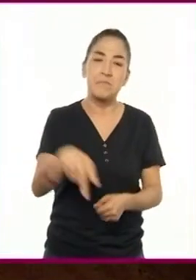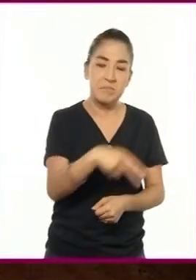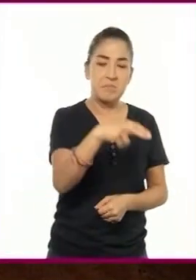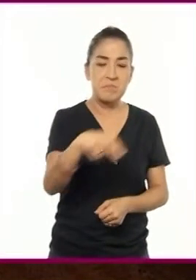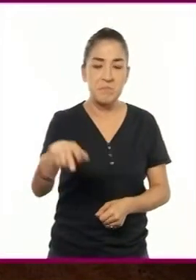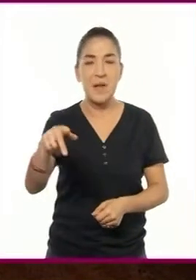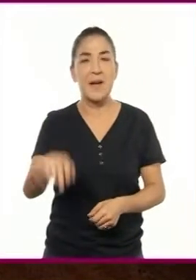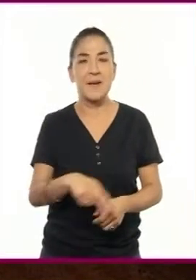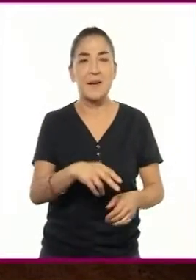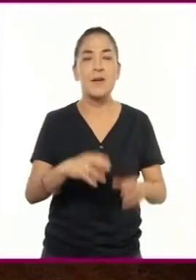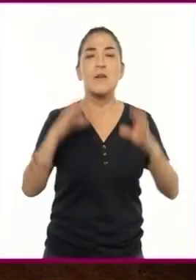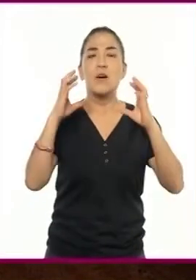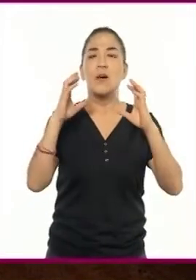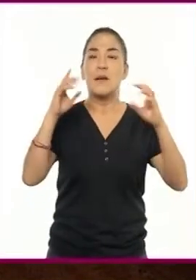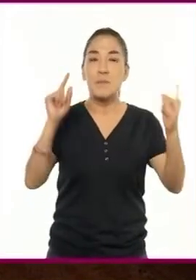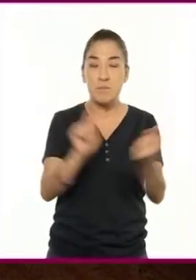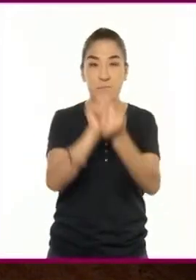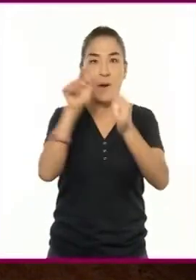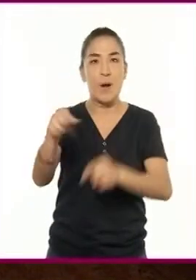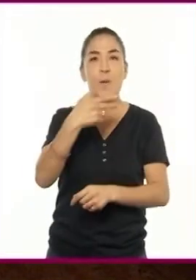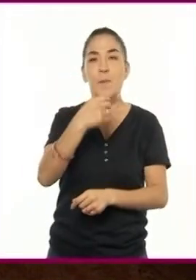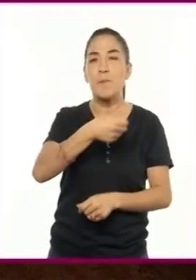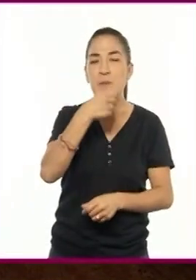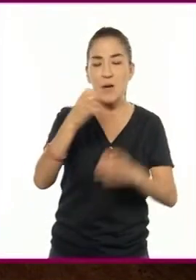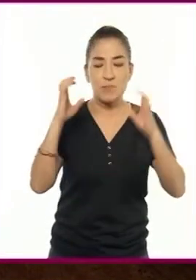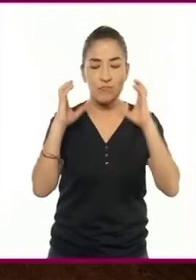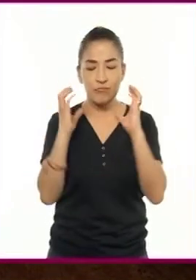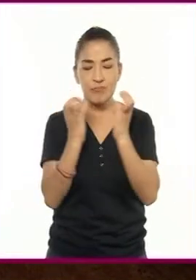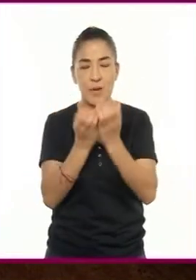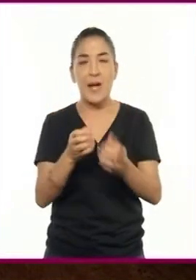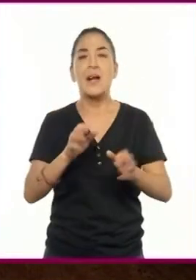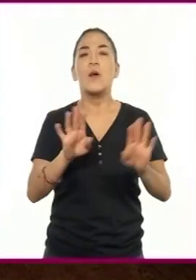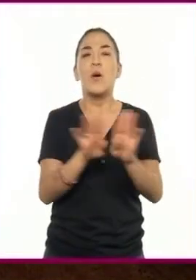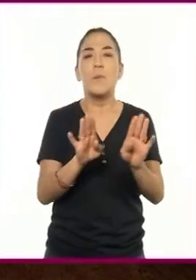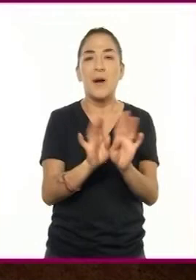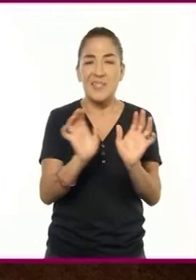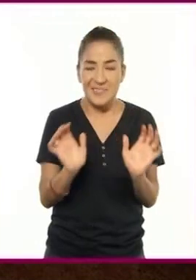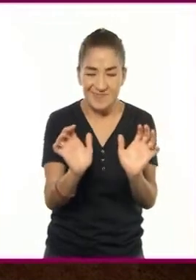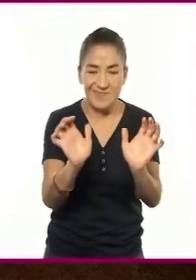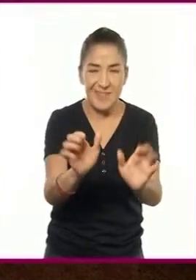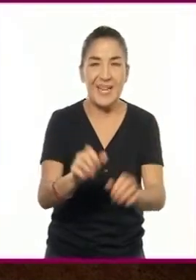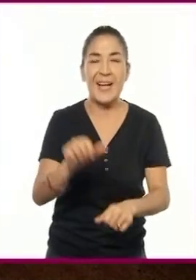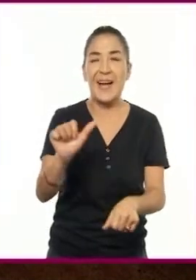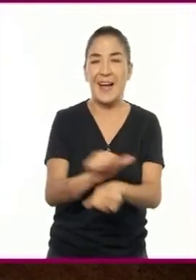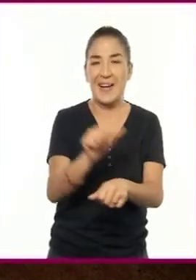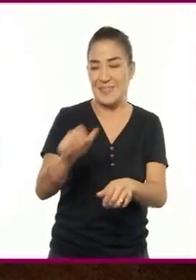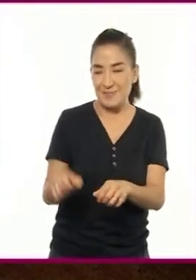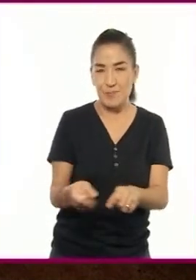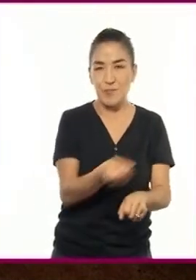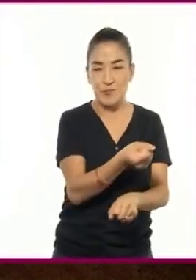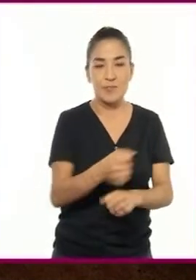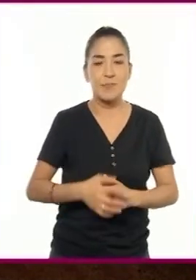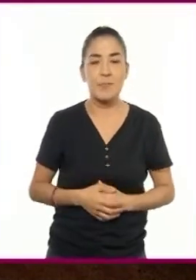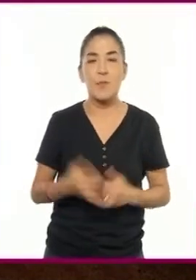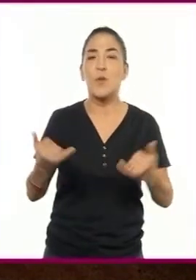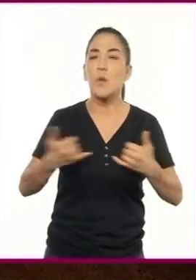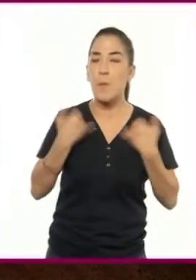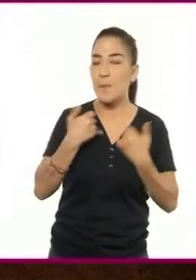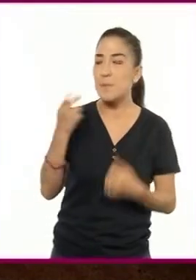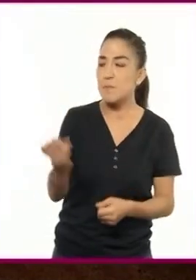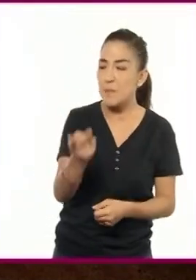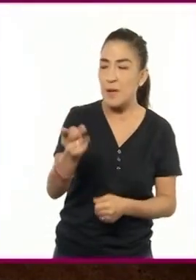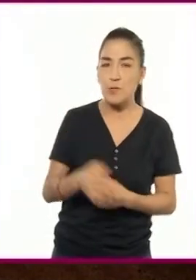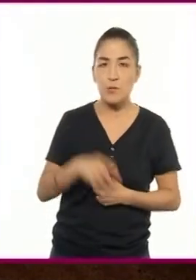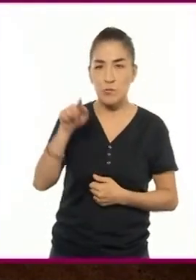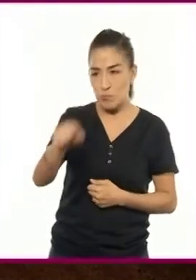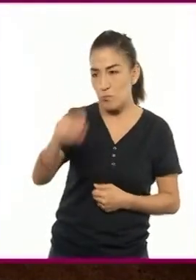un viejo con una barba blanca hasta el pecho que empuja una carretilla de piedras. Joven, ¿sabría decirme